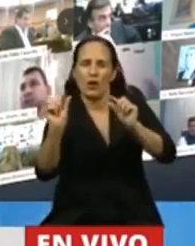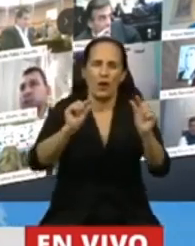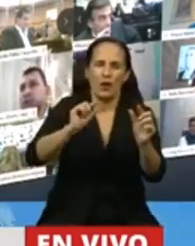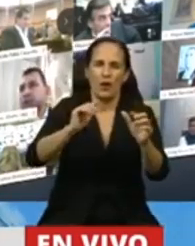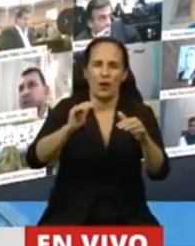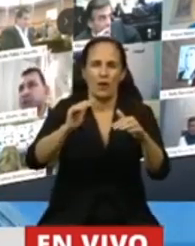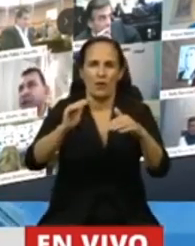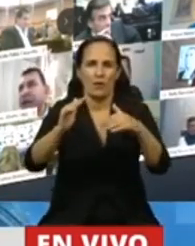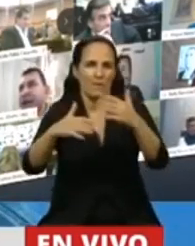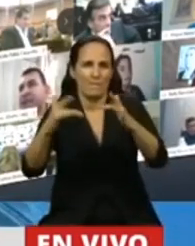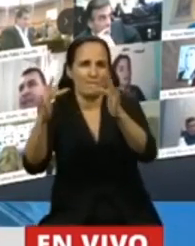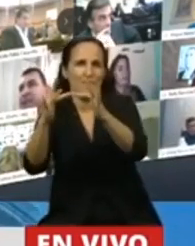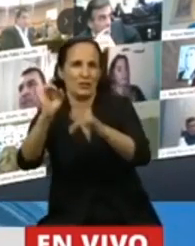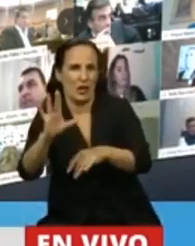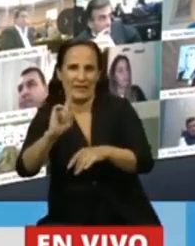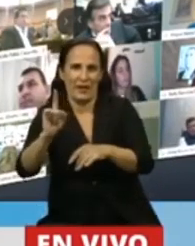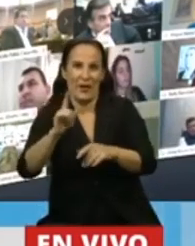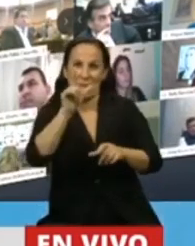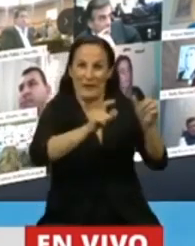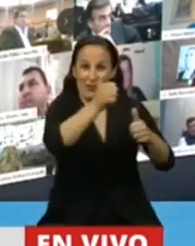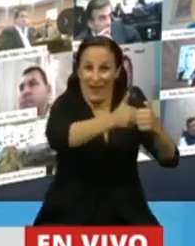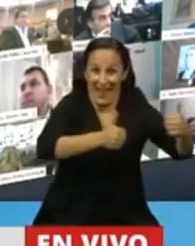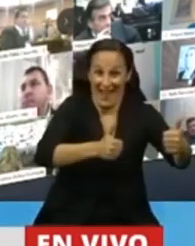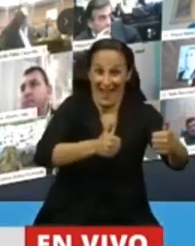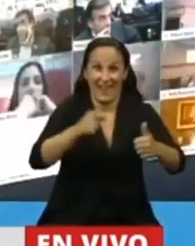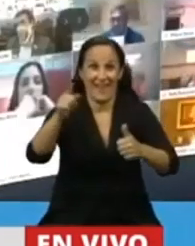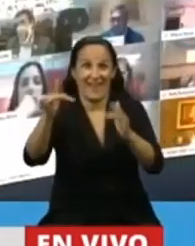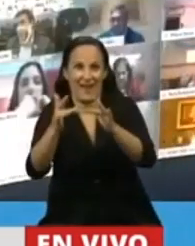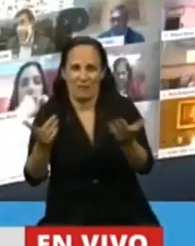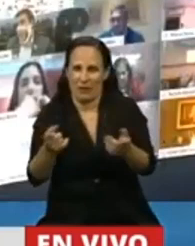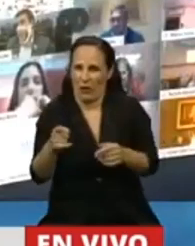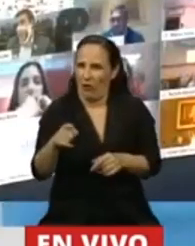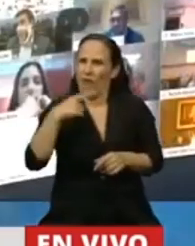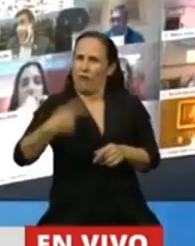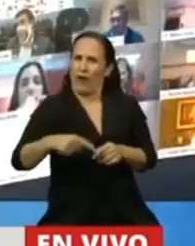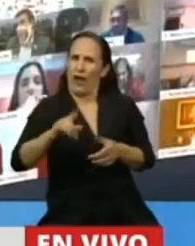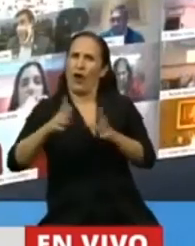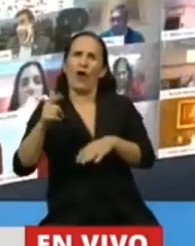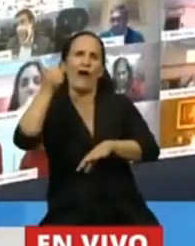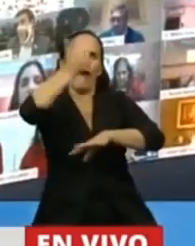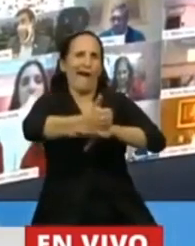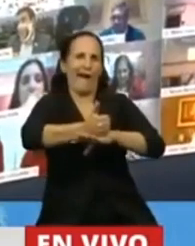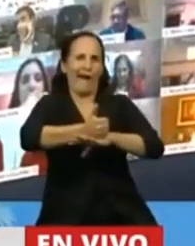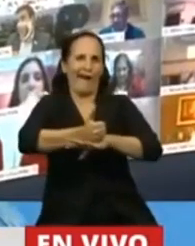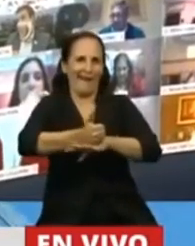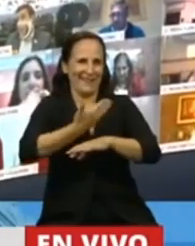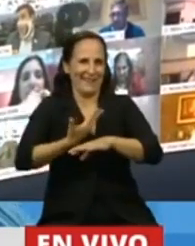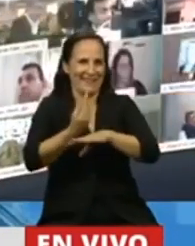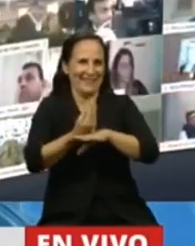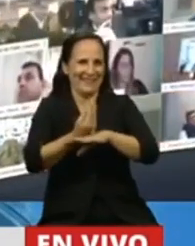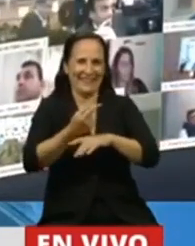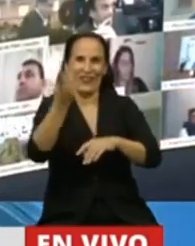no remota ampliamente, sola. Hubiera quedado muy mal usted, solo con 257 a kilómetros de distancia.